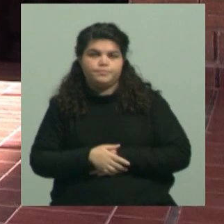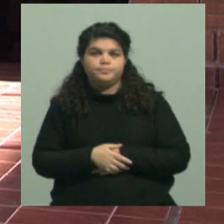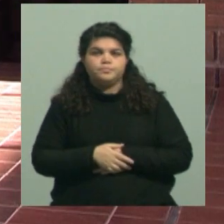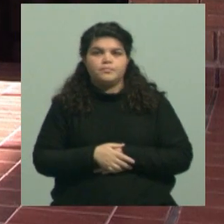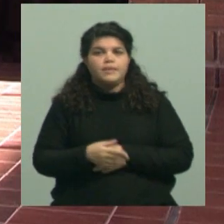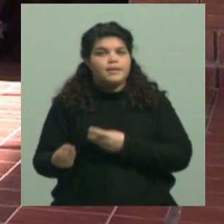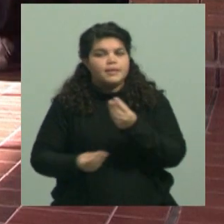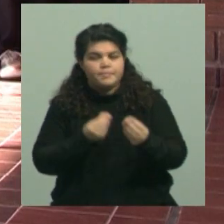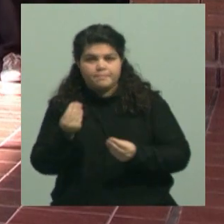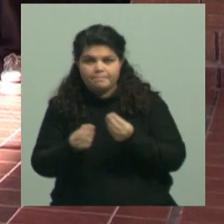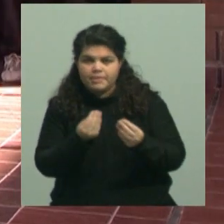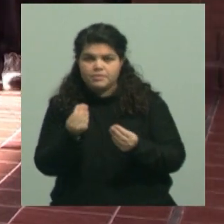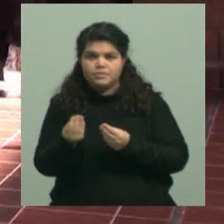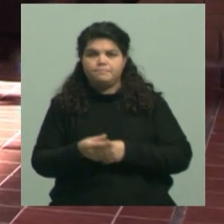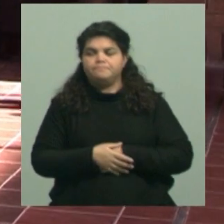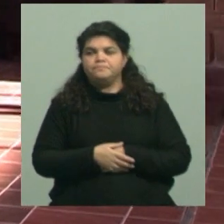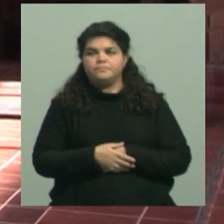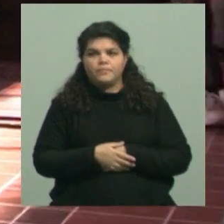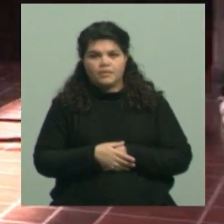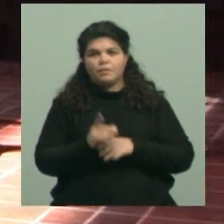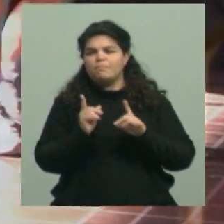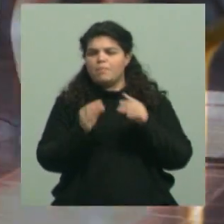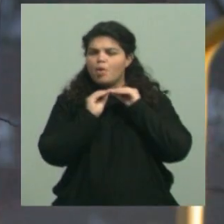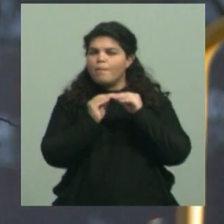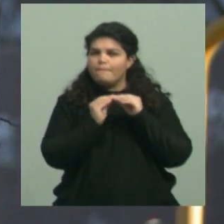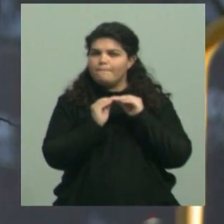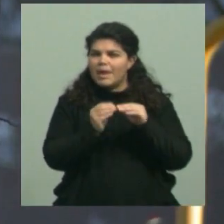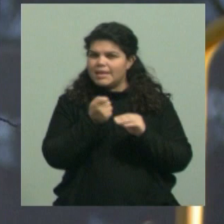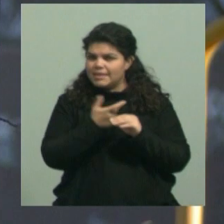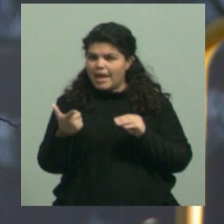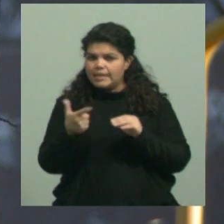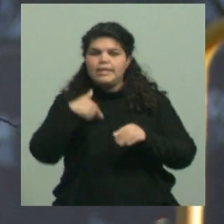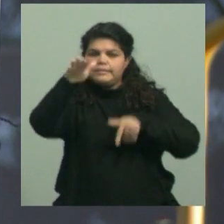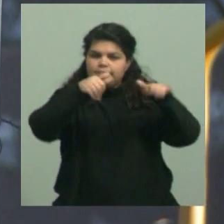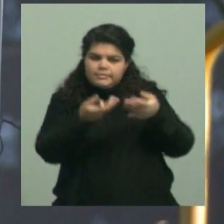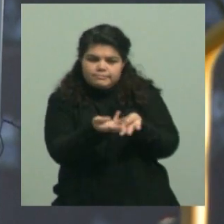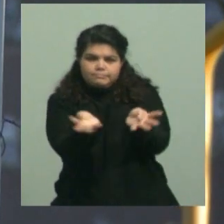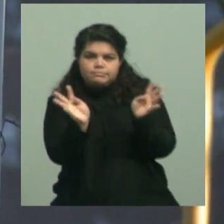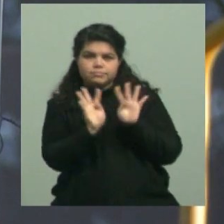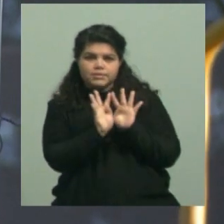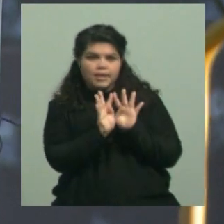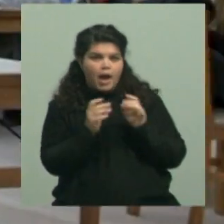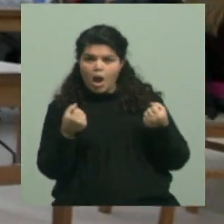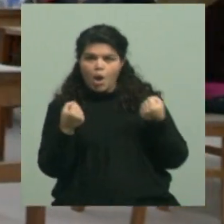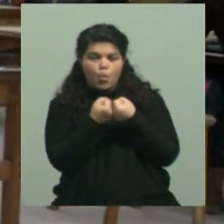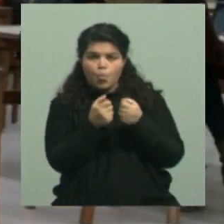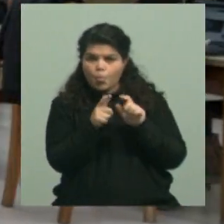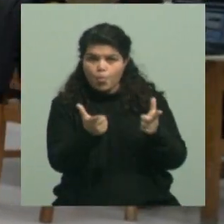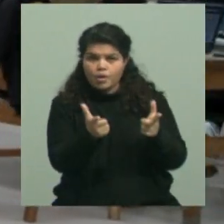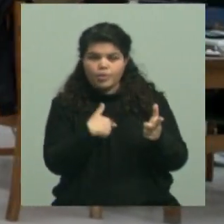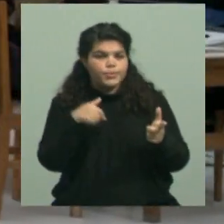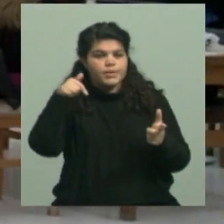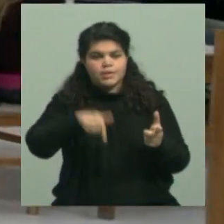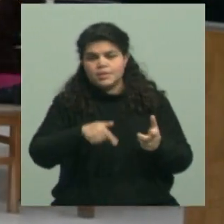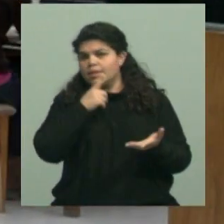muy relevante es que paritarias, cuando se llamó paritarias no se llegó a un acuerdo y a partir de allí